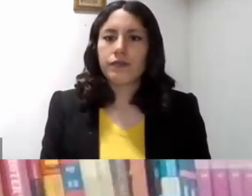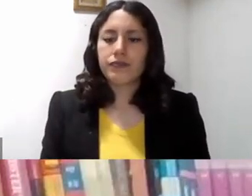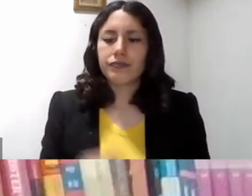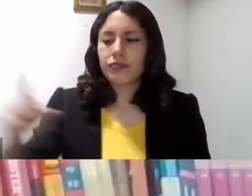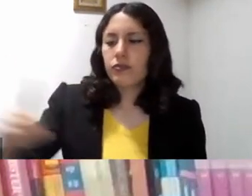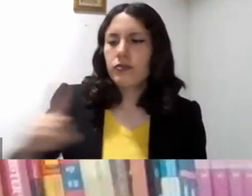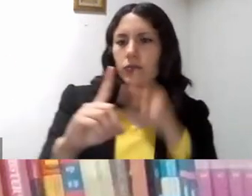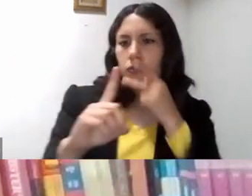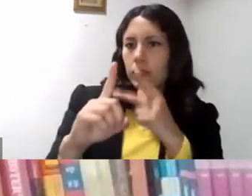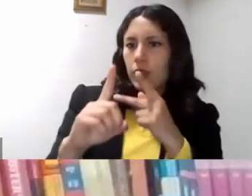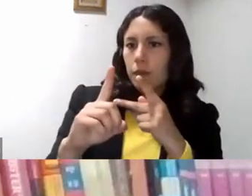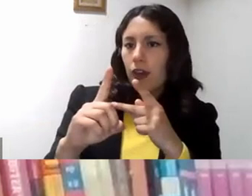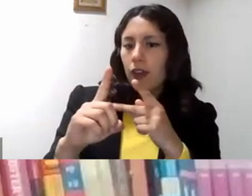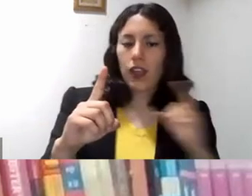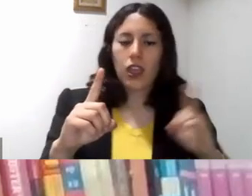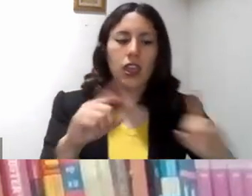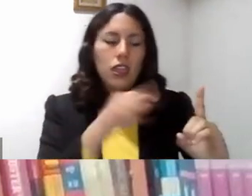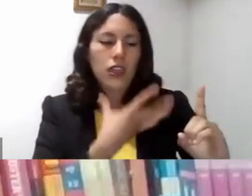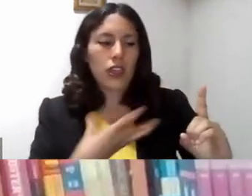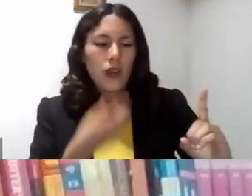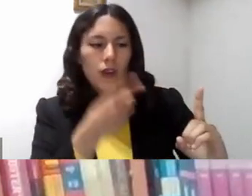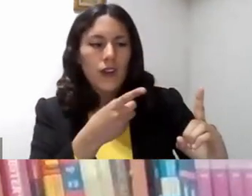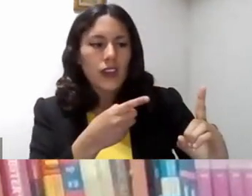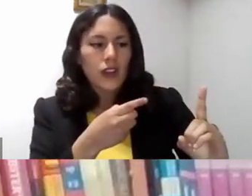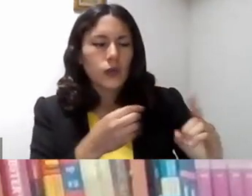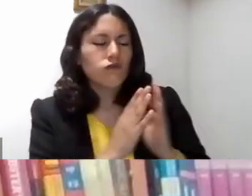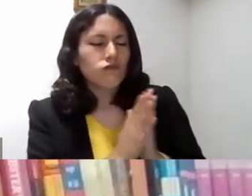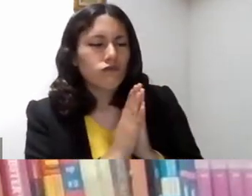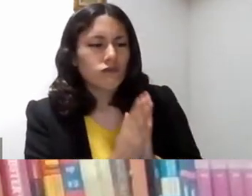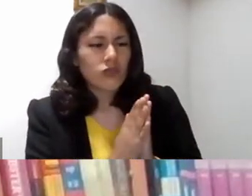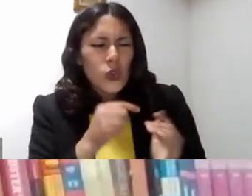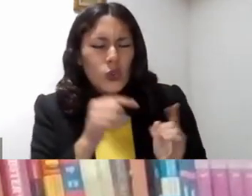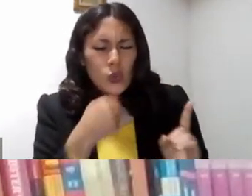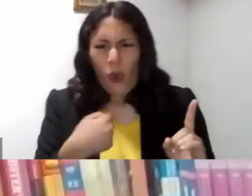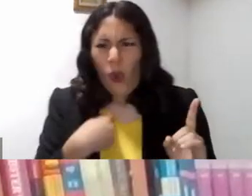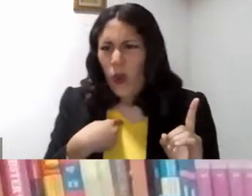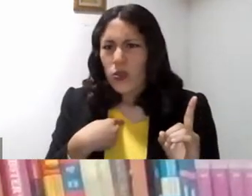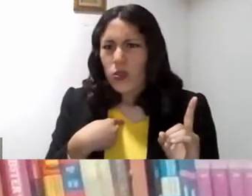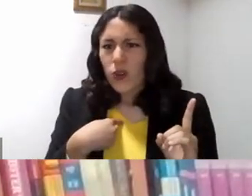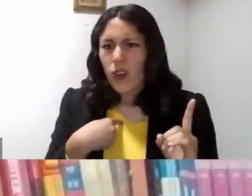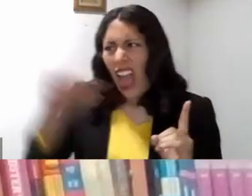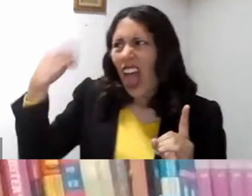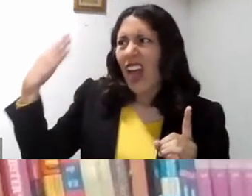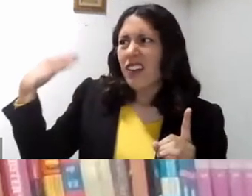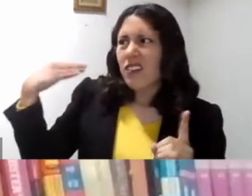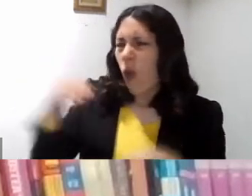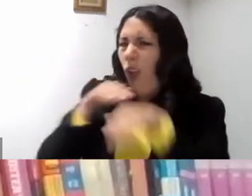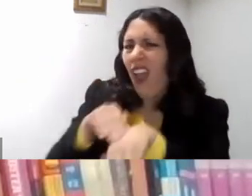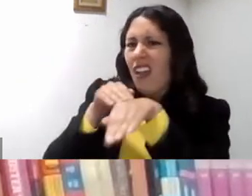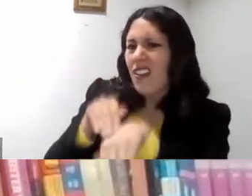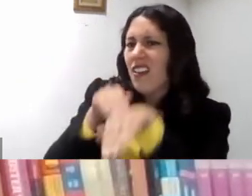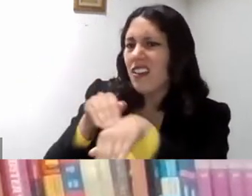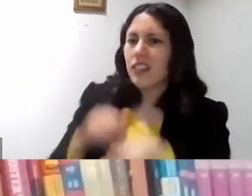entrara, pero él replicó, hace tanto tiempo que te sirvo sin desobedecer jamás una orden tuya. Y tú no me